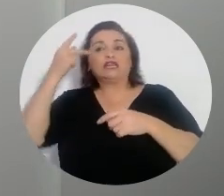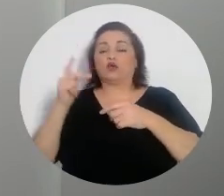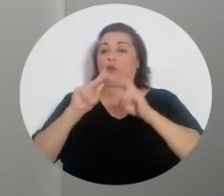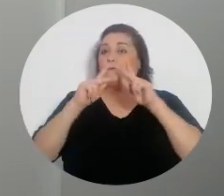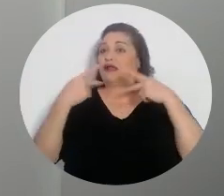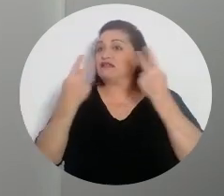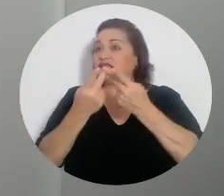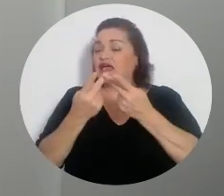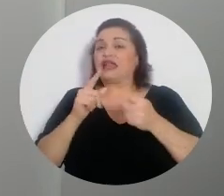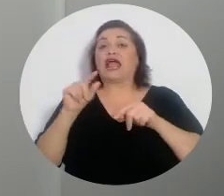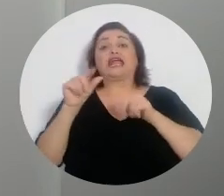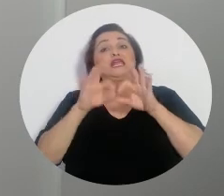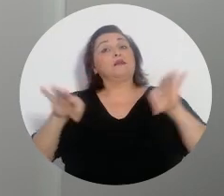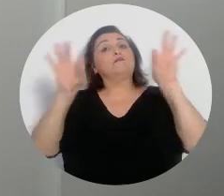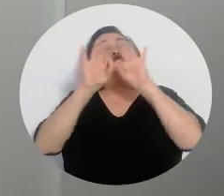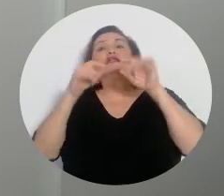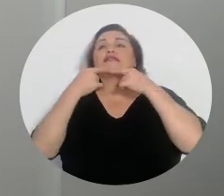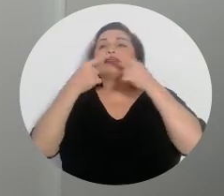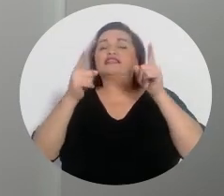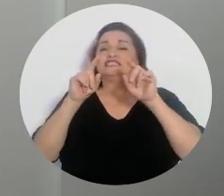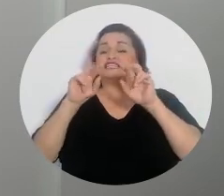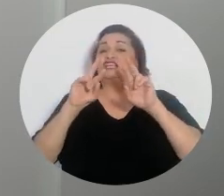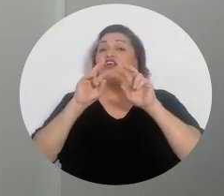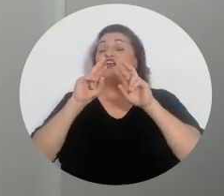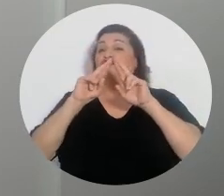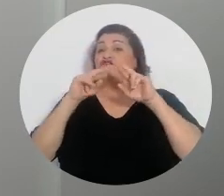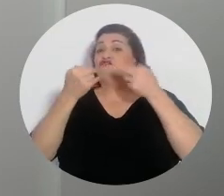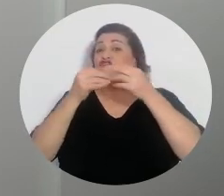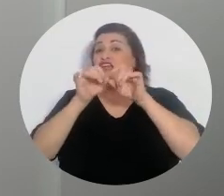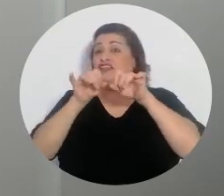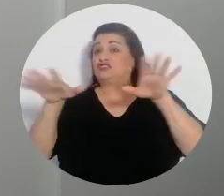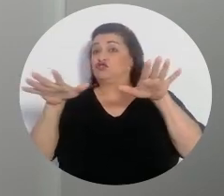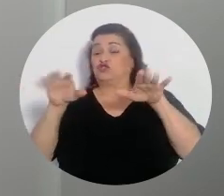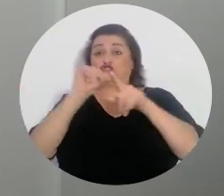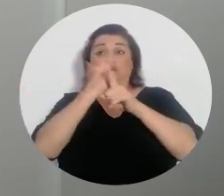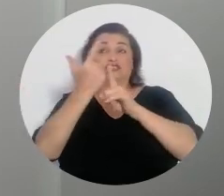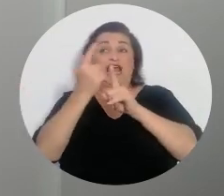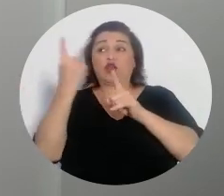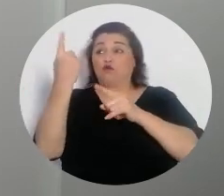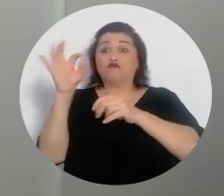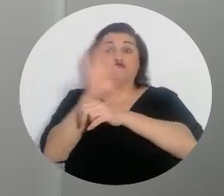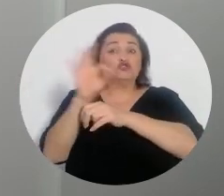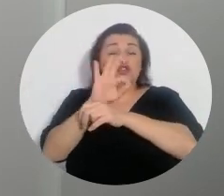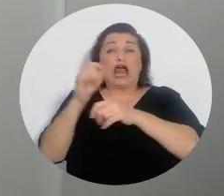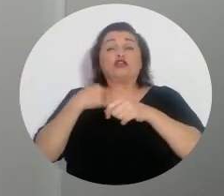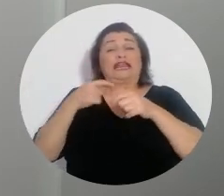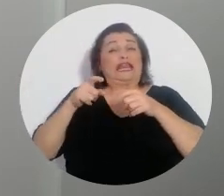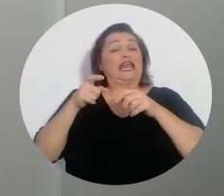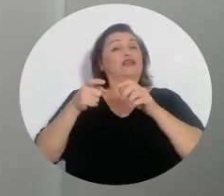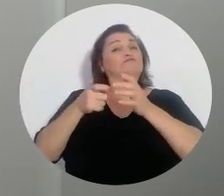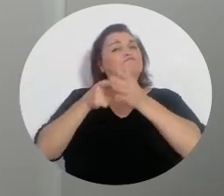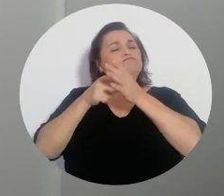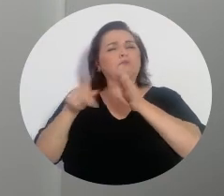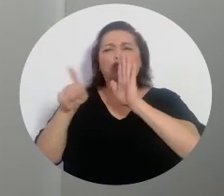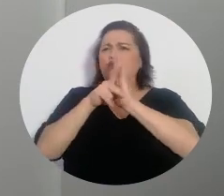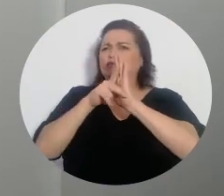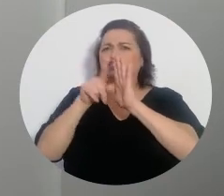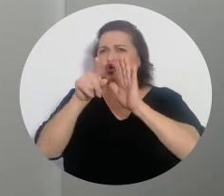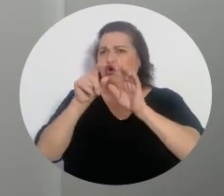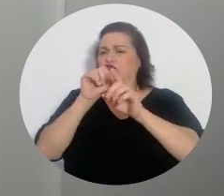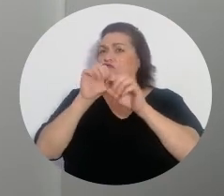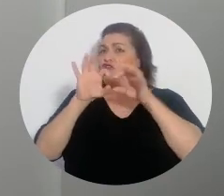-partidaria. Importante mencionar acá las redes sociales. Aunque un funcionario público tenga la más intensa restricción en estos